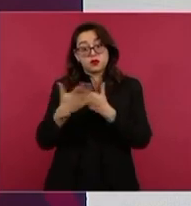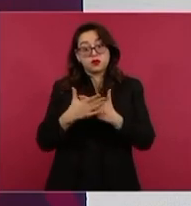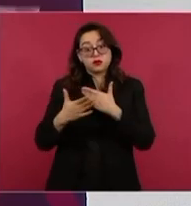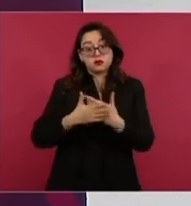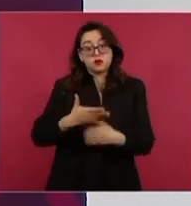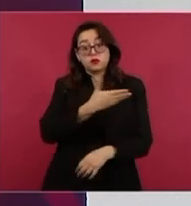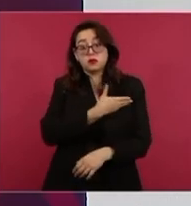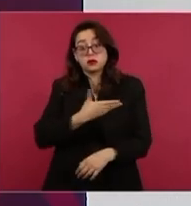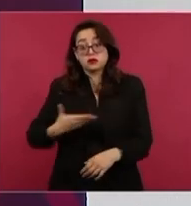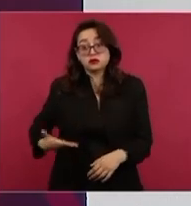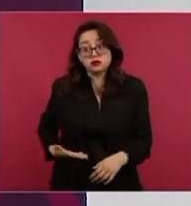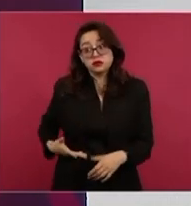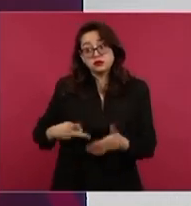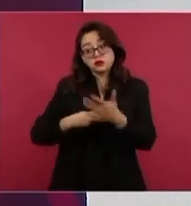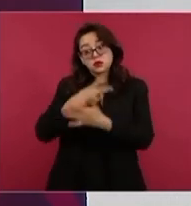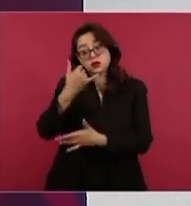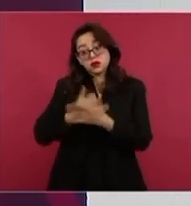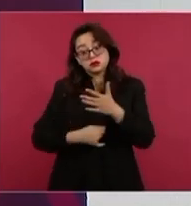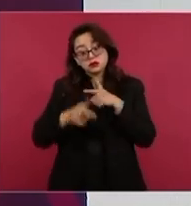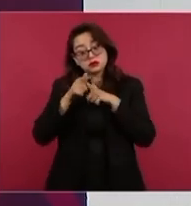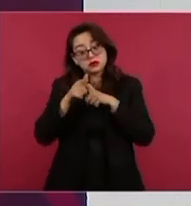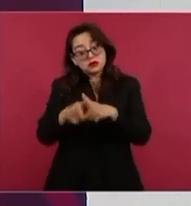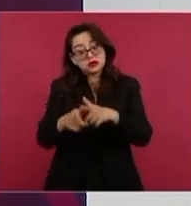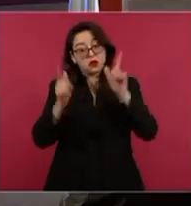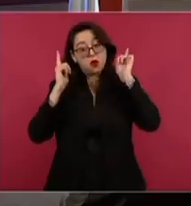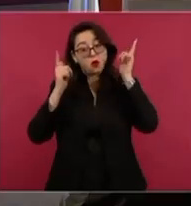este proyecto siga adelante.